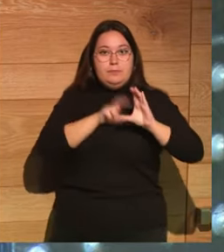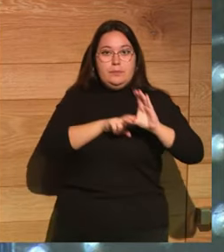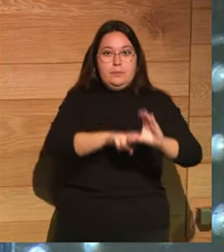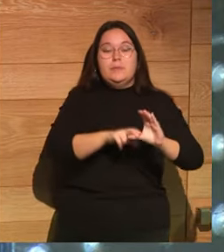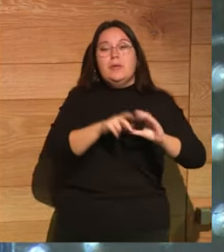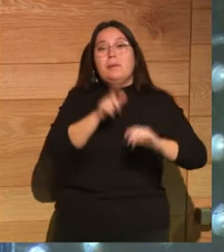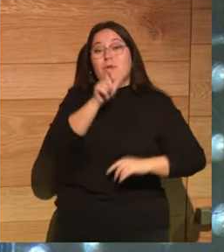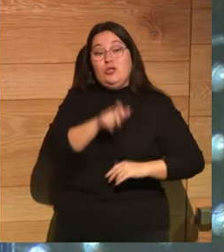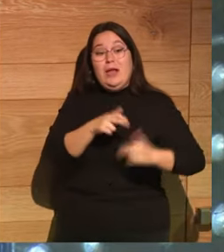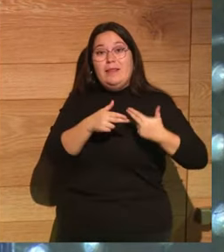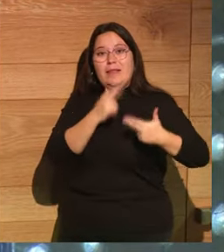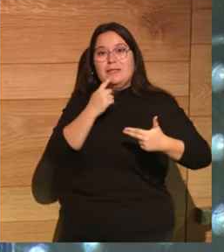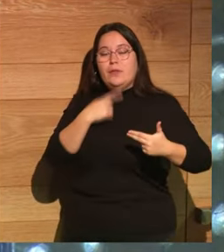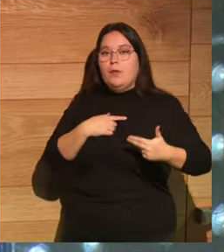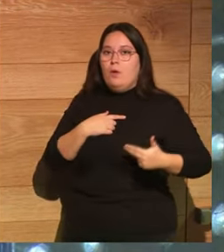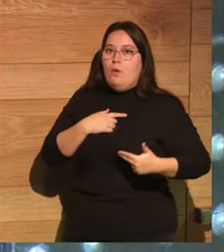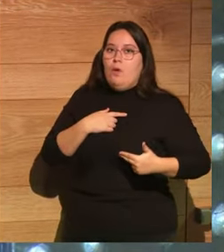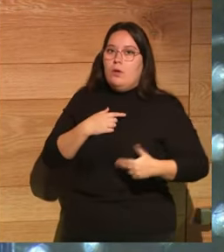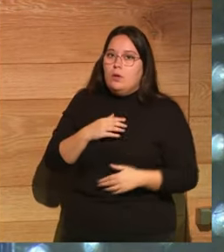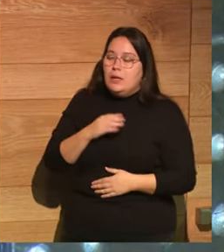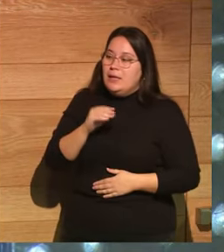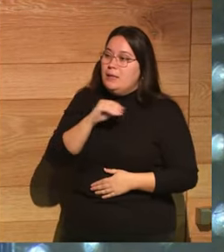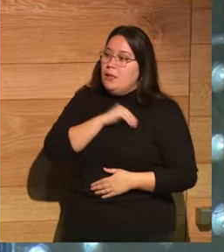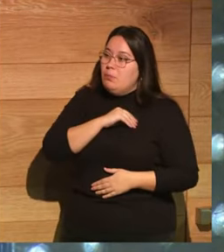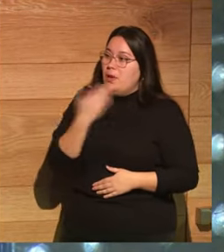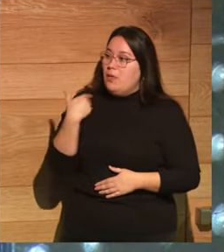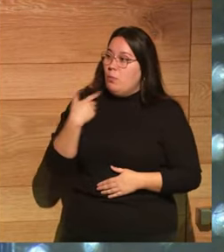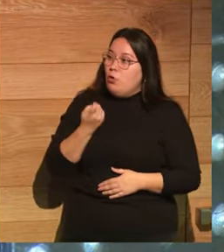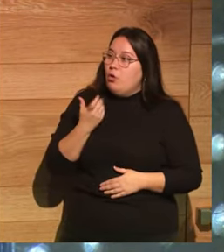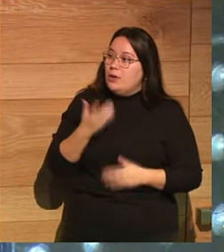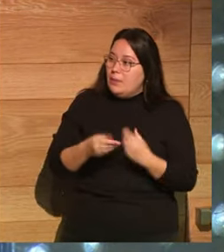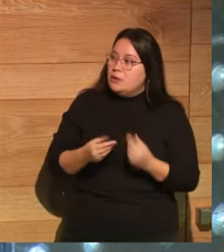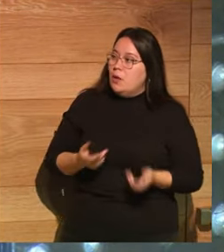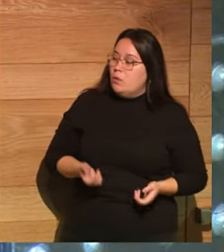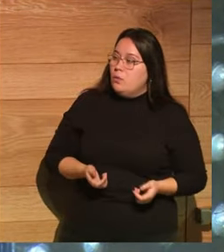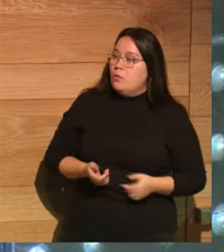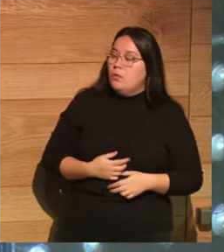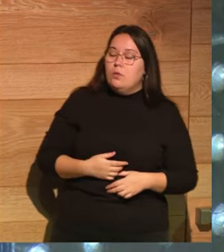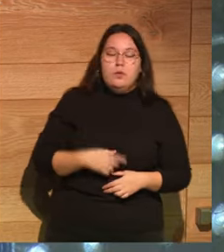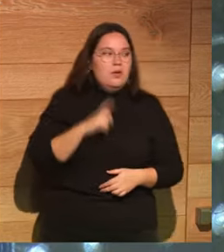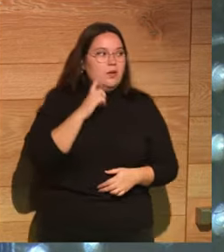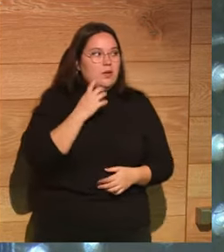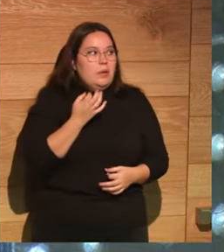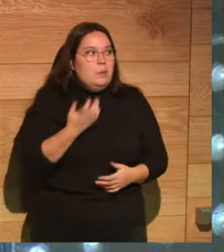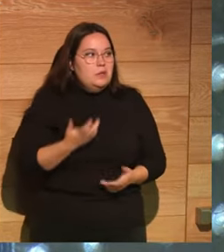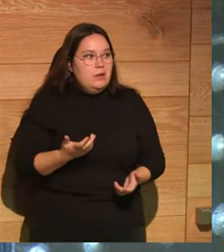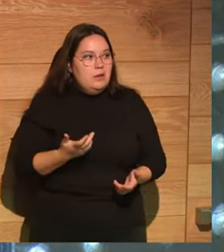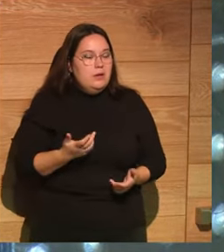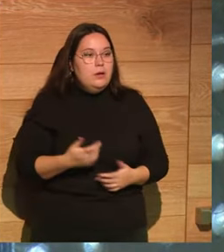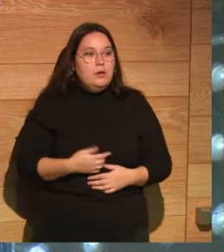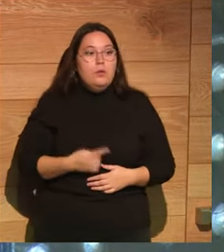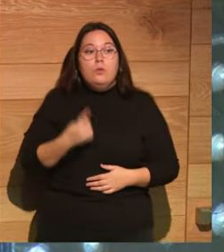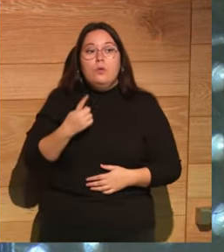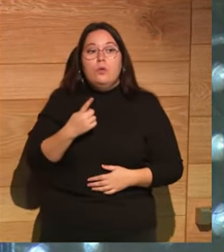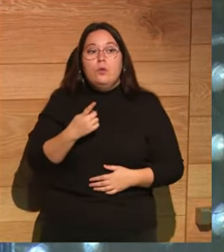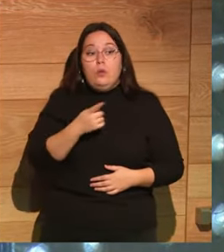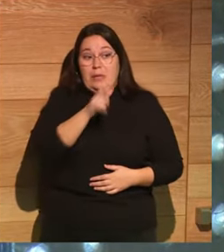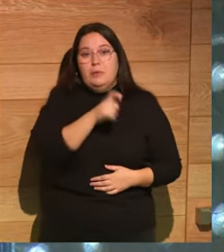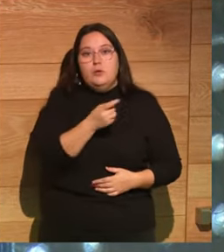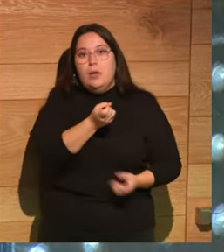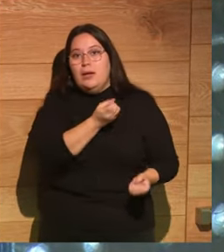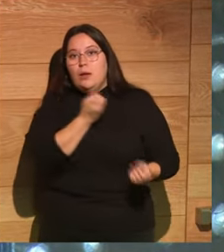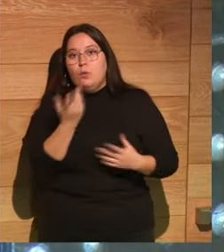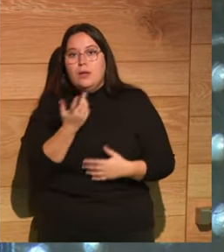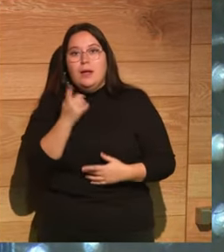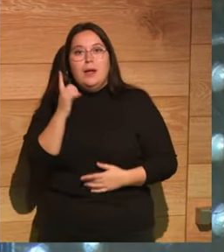taxista le dice que disgusto de lo que te ha pasado hace unos días y ella no sabe de qué le habla y entonces alguien le cuenta a Concha Velasco